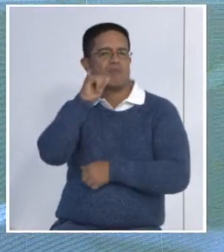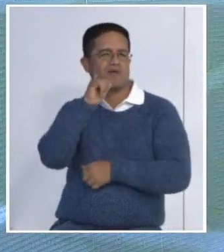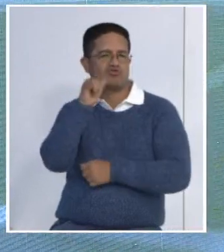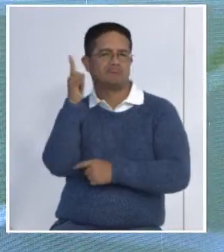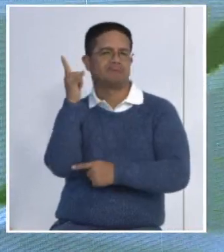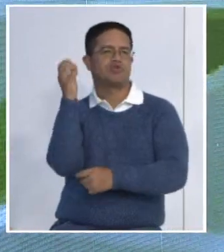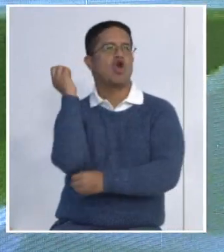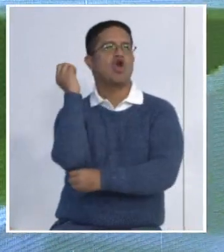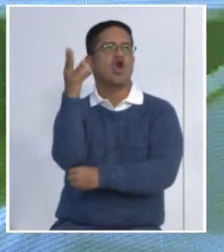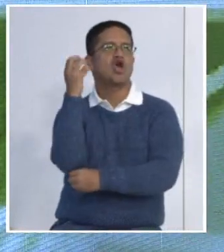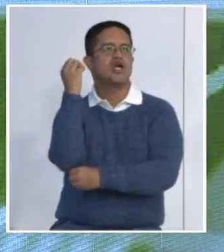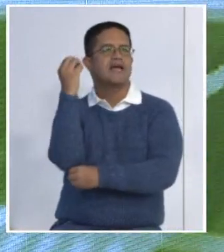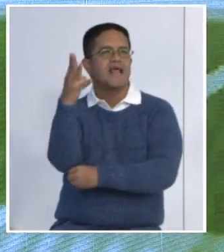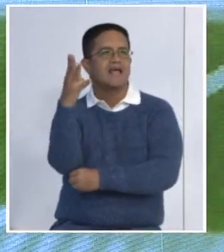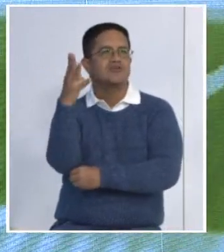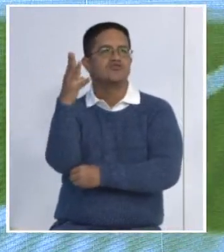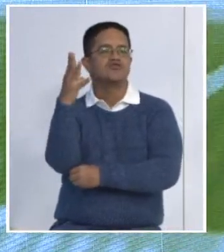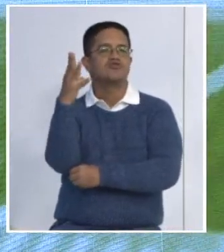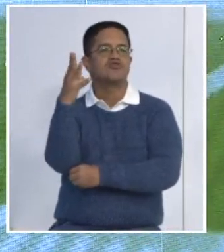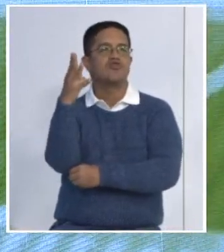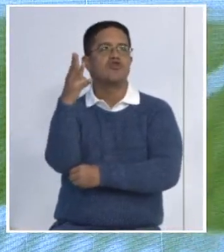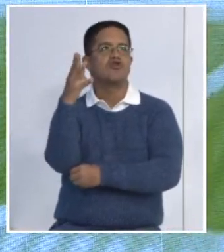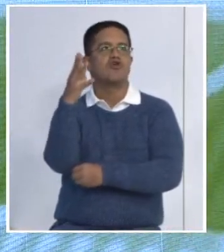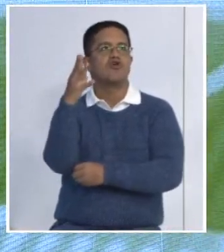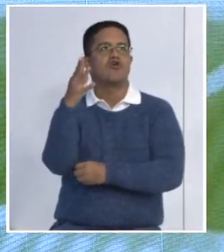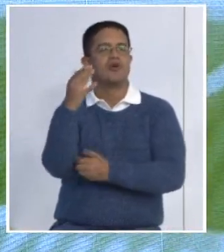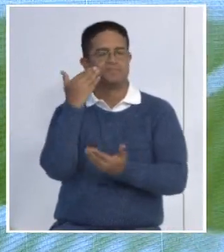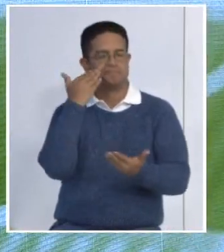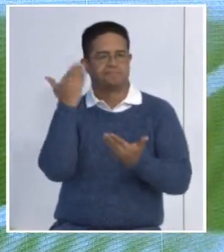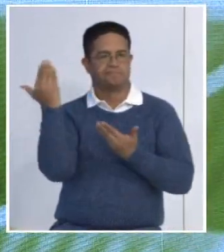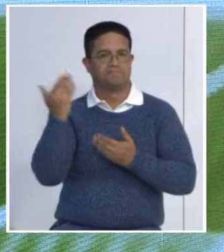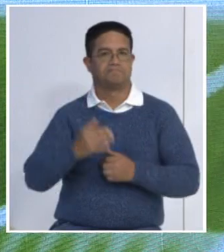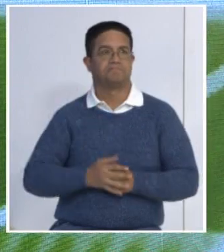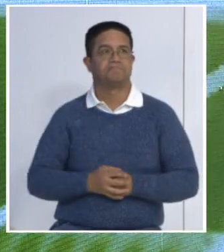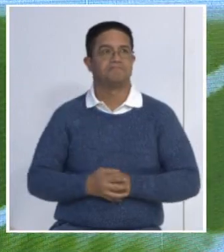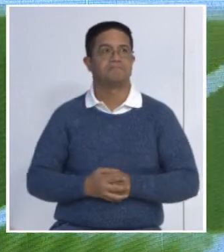del Congreso de Rhinología y Otorrinolaringología en nuestro país.